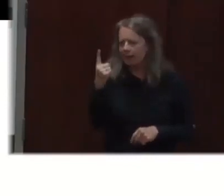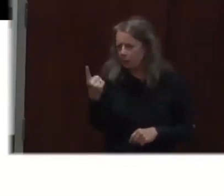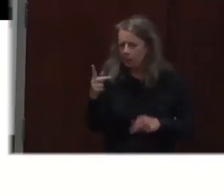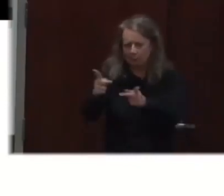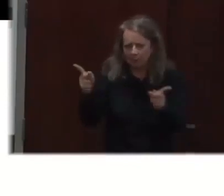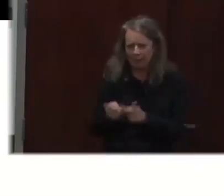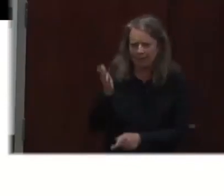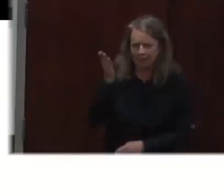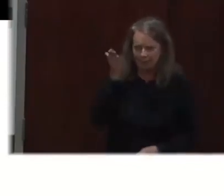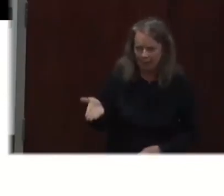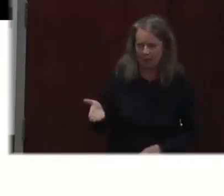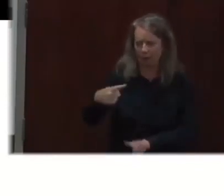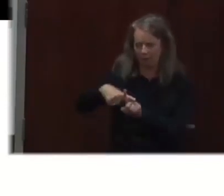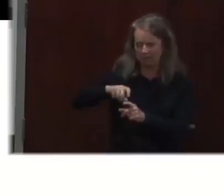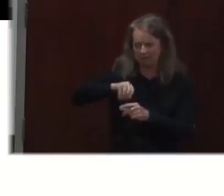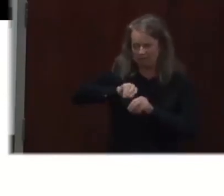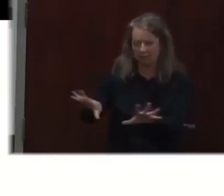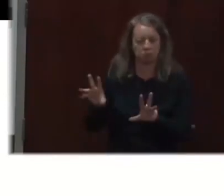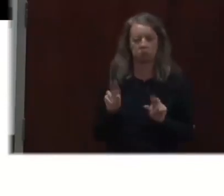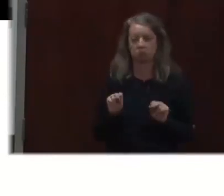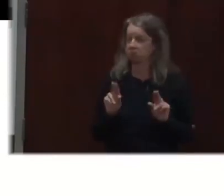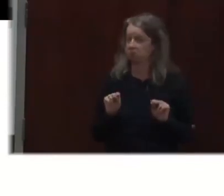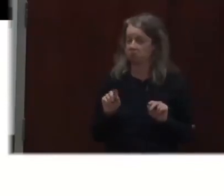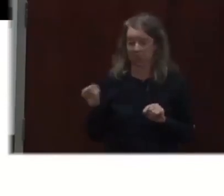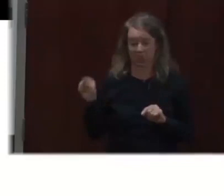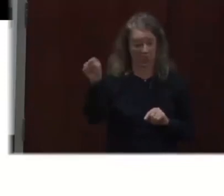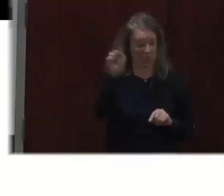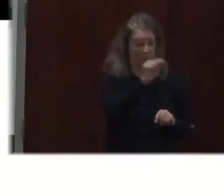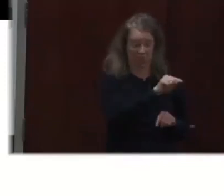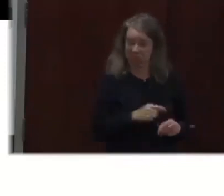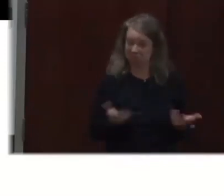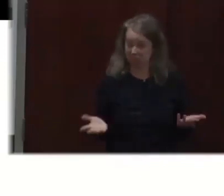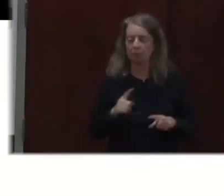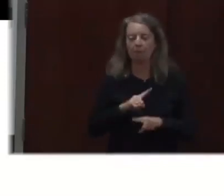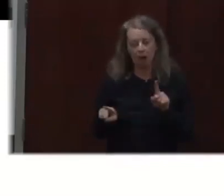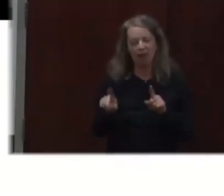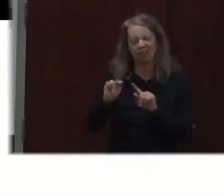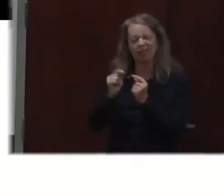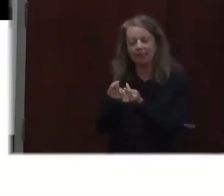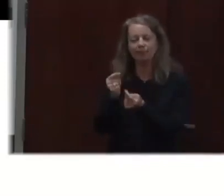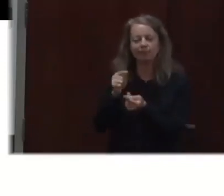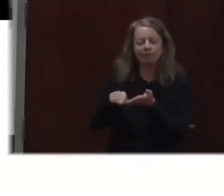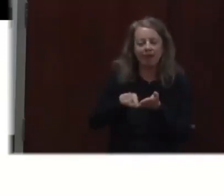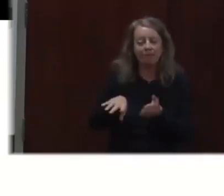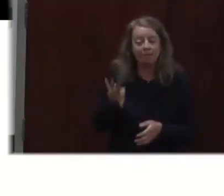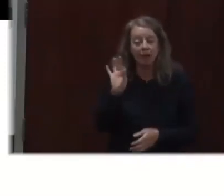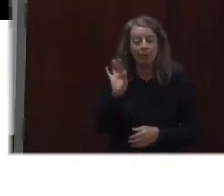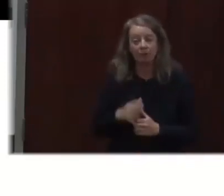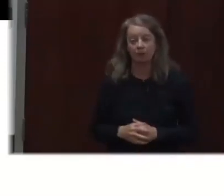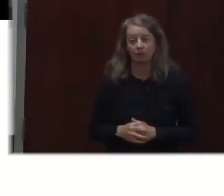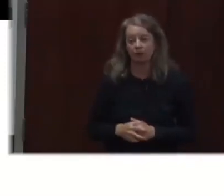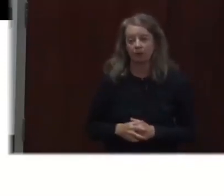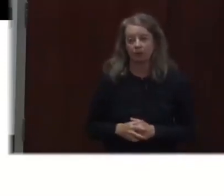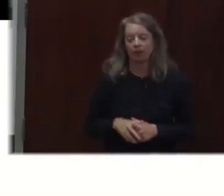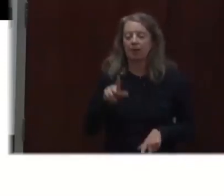suele estar fuera, en las calles, incluso con síntomas, poniendo a otras personas en riesgo.